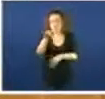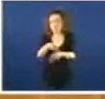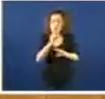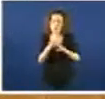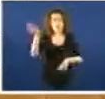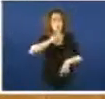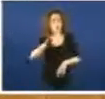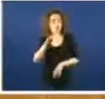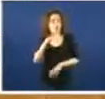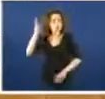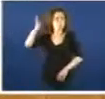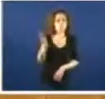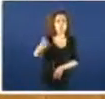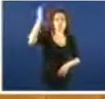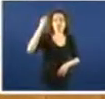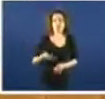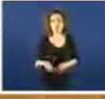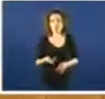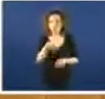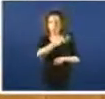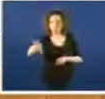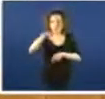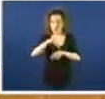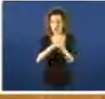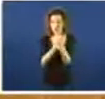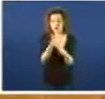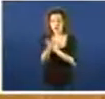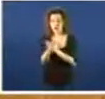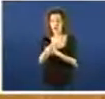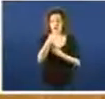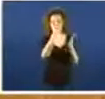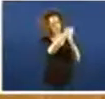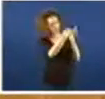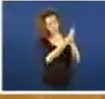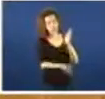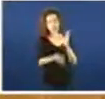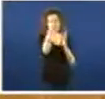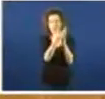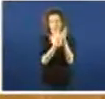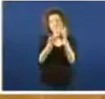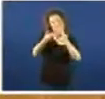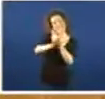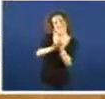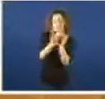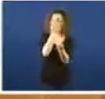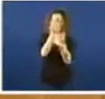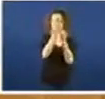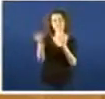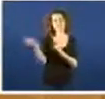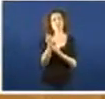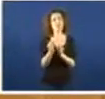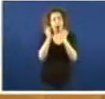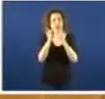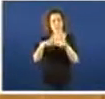delito ou un vicio. A enfermedade crónica non comprende unha lista de patologías definidas de xeito estándar, pero ten